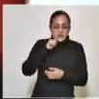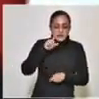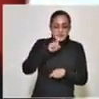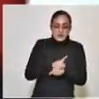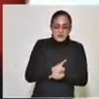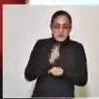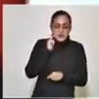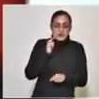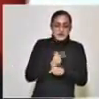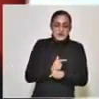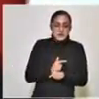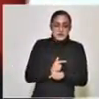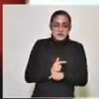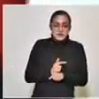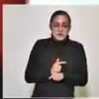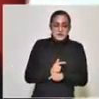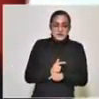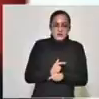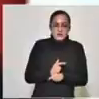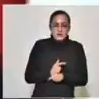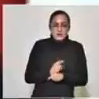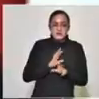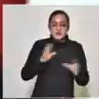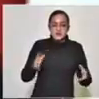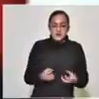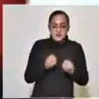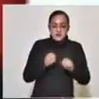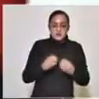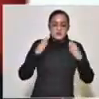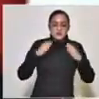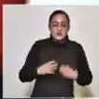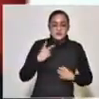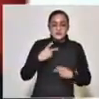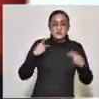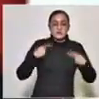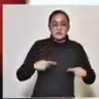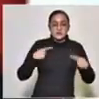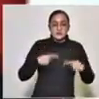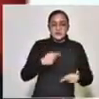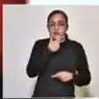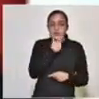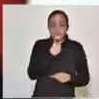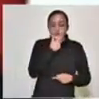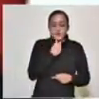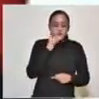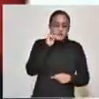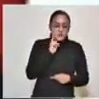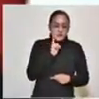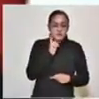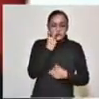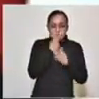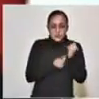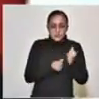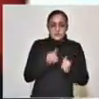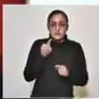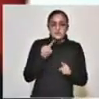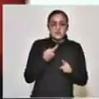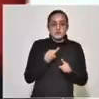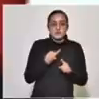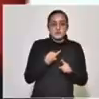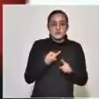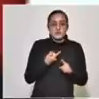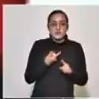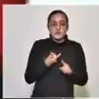fueron identificados, ubicados y rescatados los cuerpos de dos personas, un hombre y una mujer. Se le dio